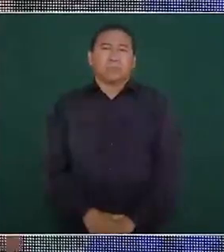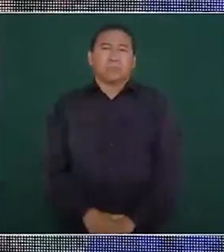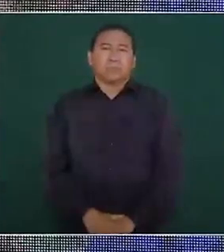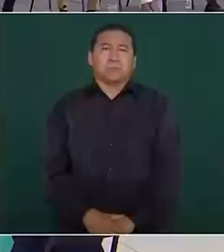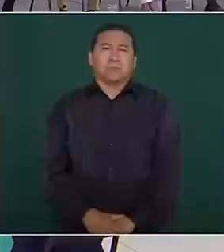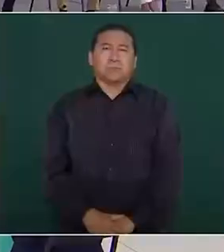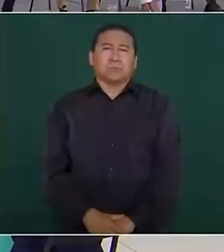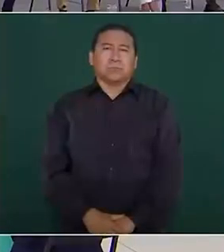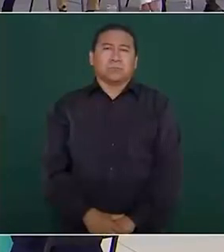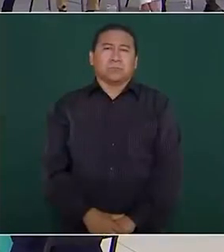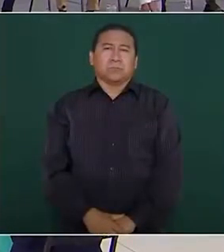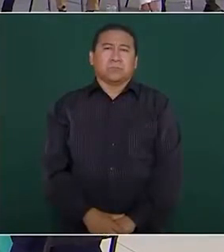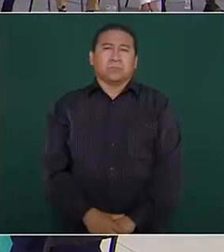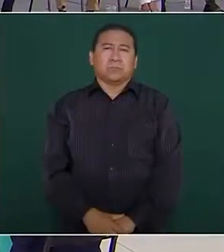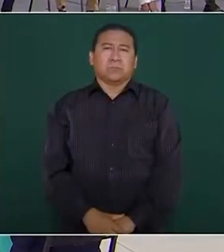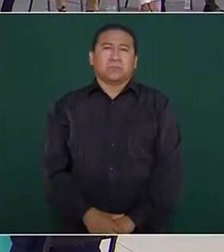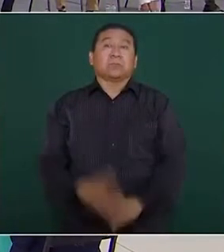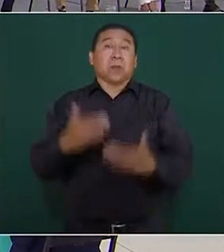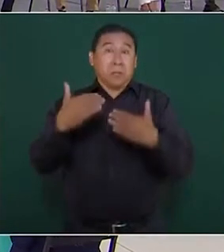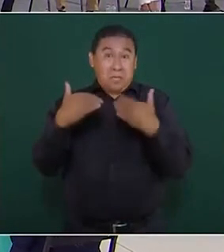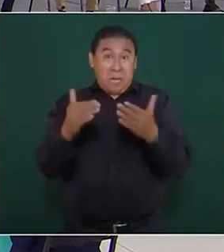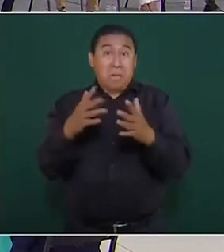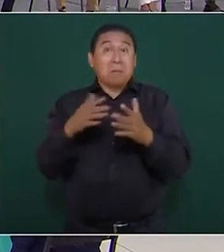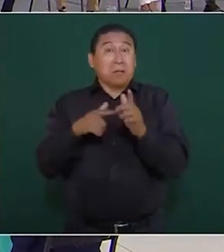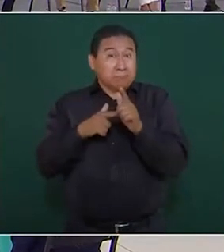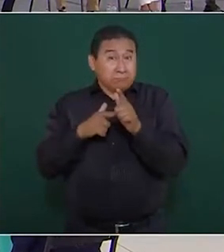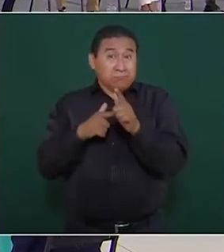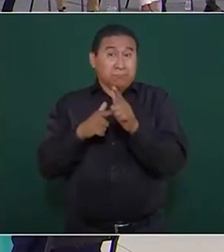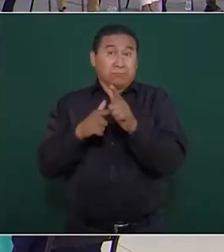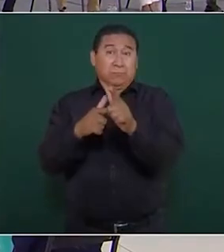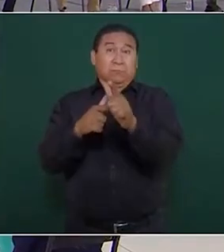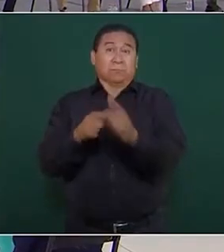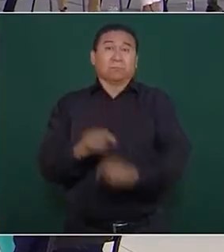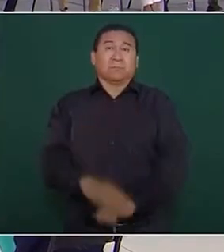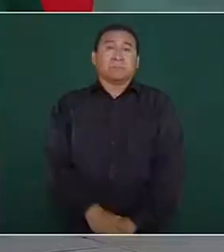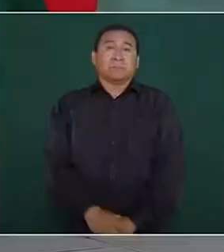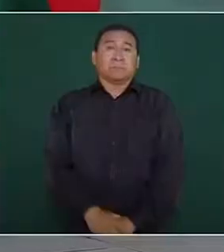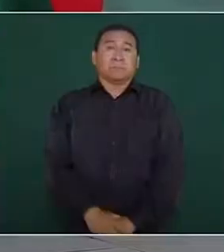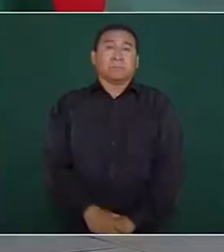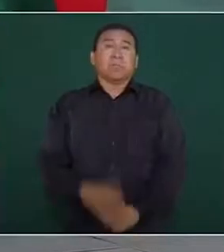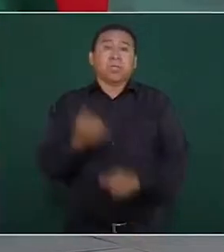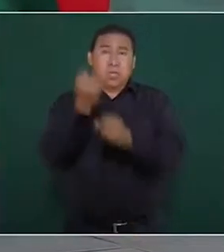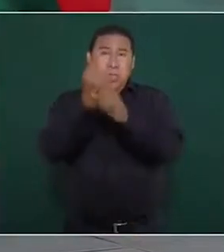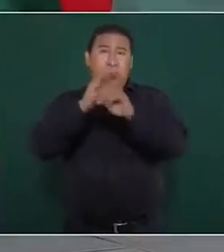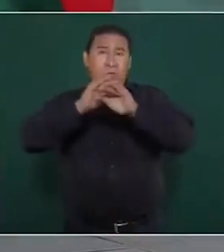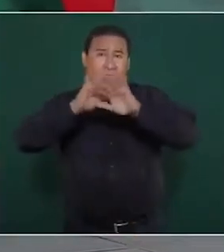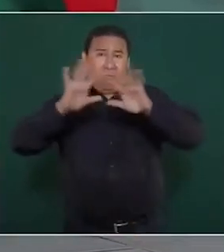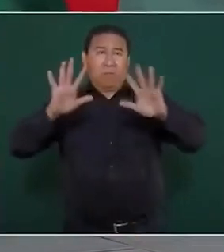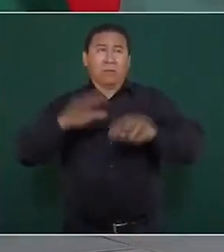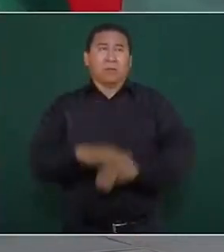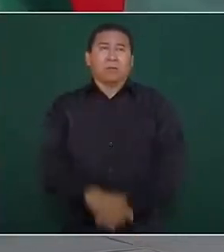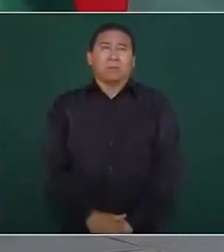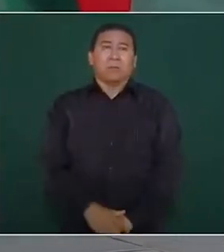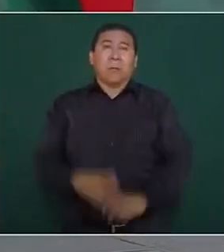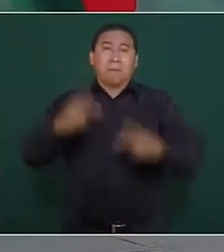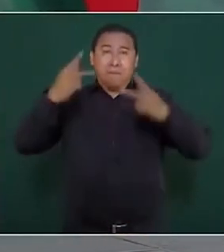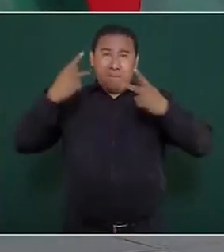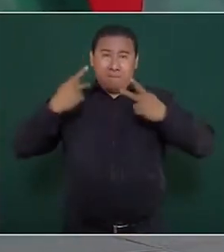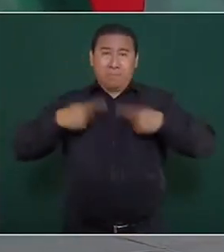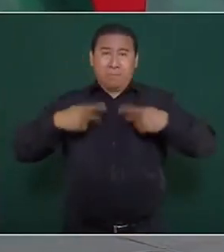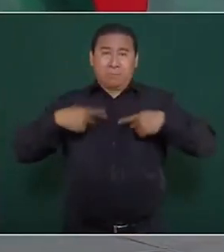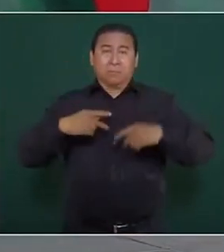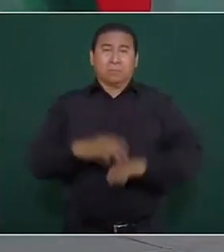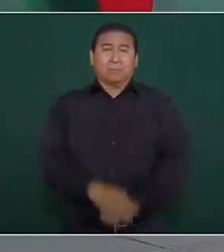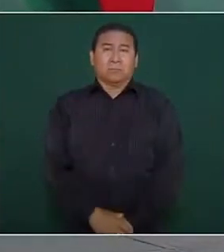Entonces, vamos a continuar y esta es la información para la gente de